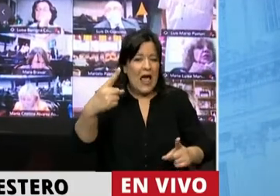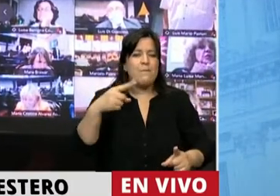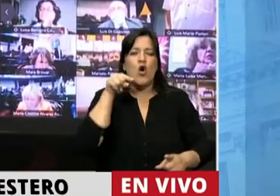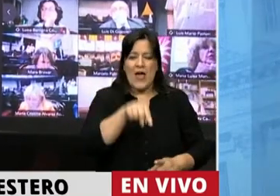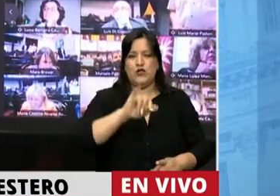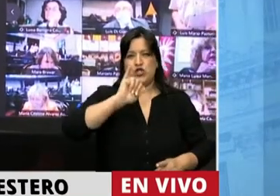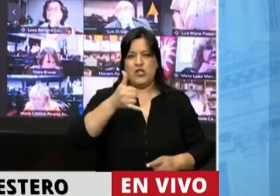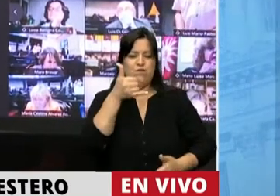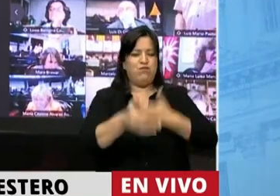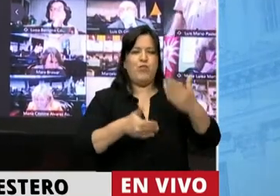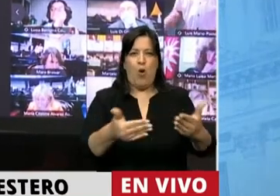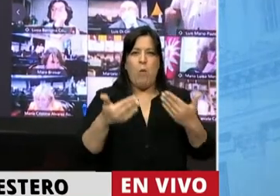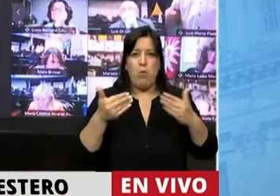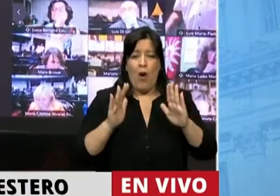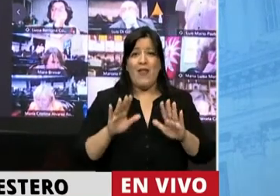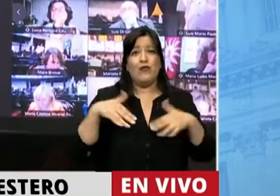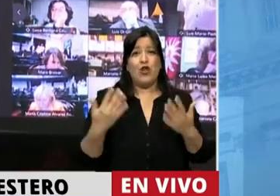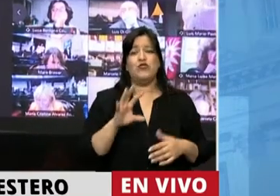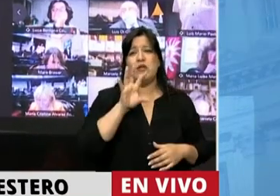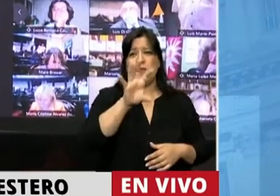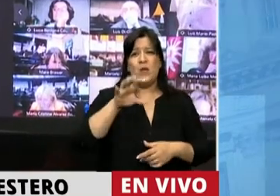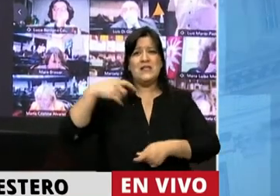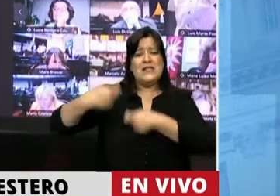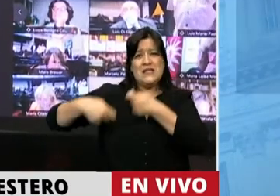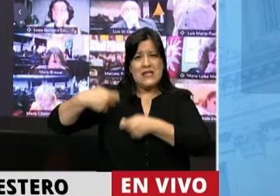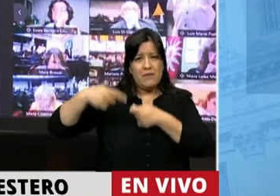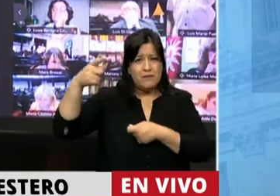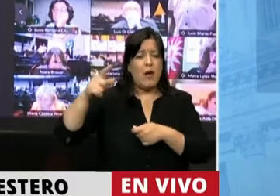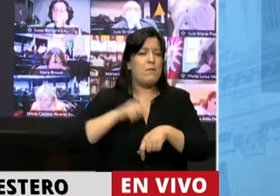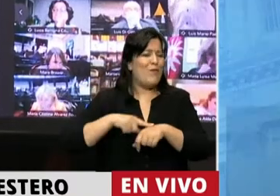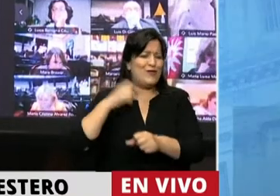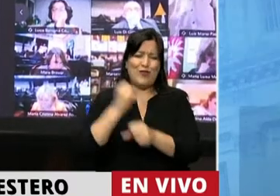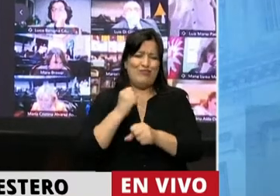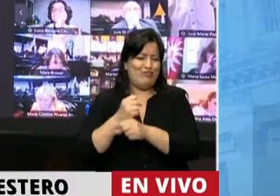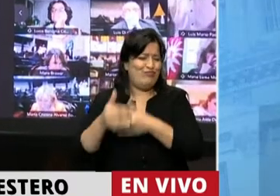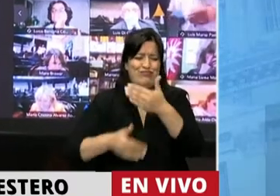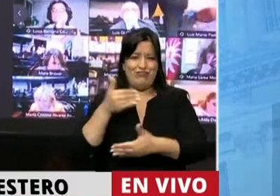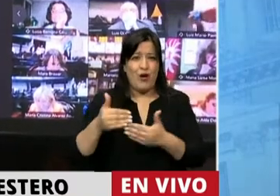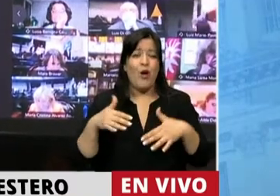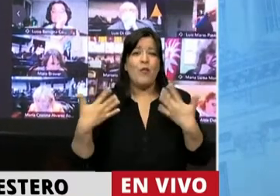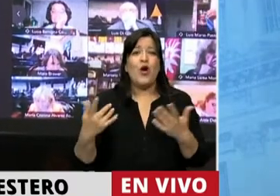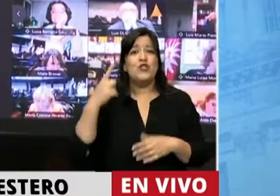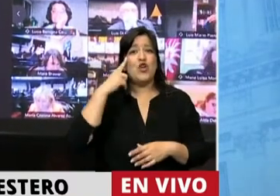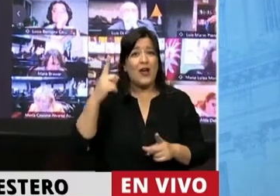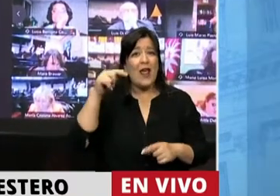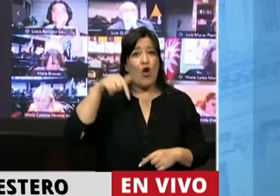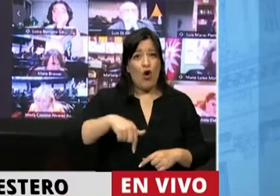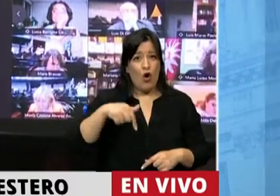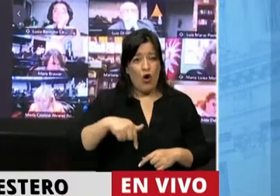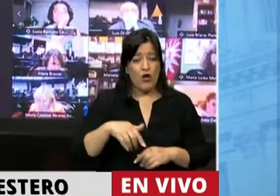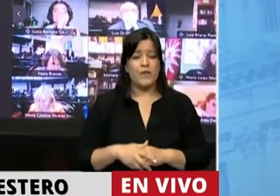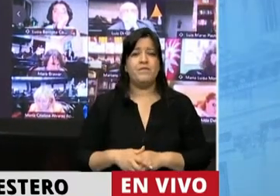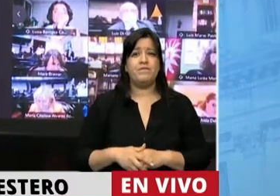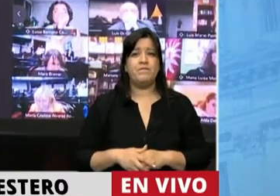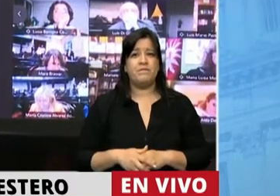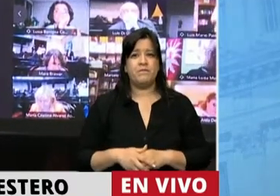trabajar todos los santiagueños en esa instancia. Por eso creo que hoy el